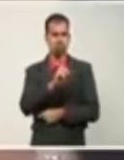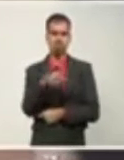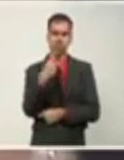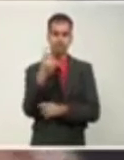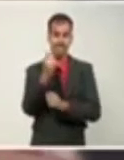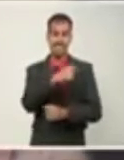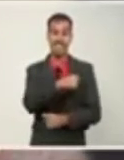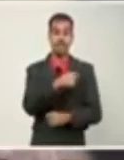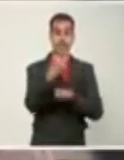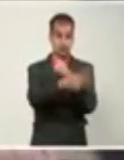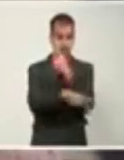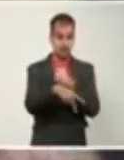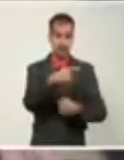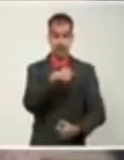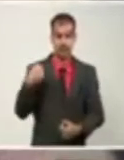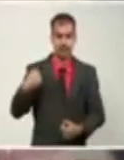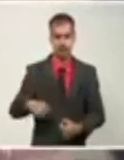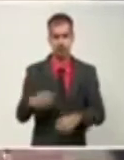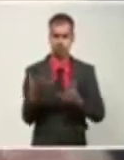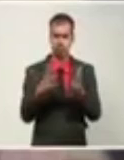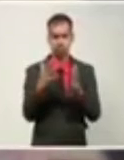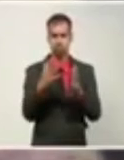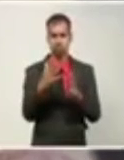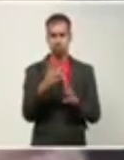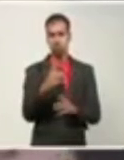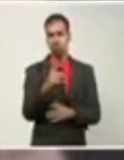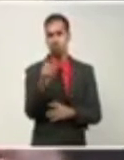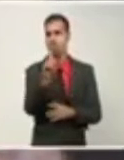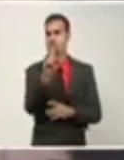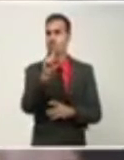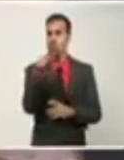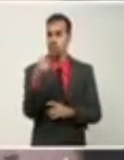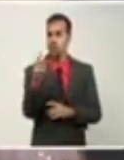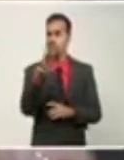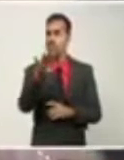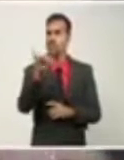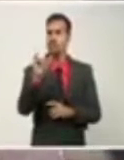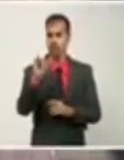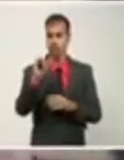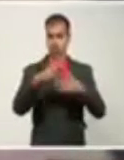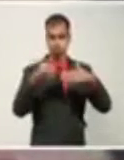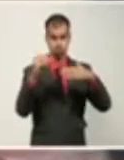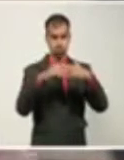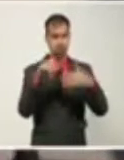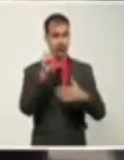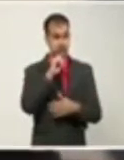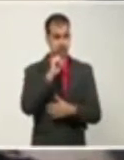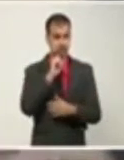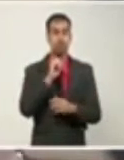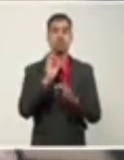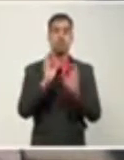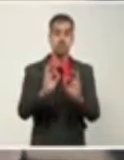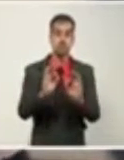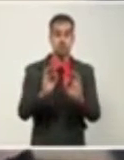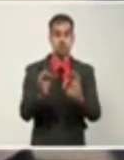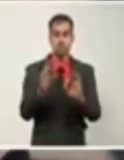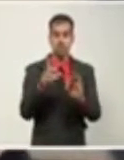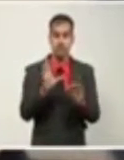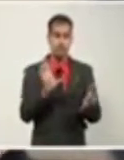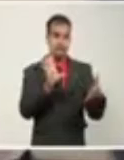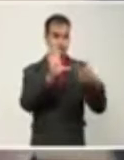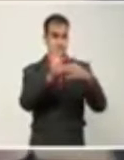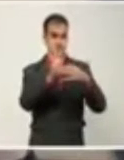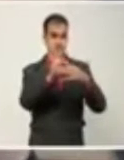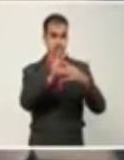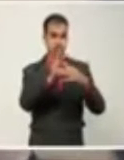con un costo de 3,36 USD por determinación. Y en un análisis que se hizo con el MISAD, específicamente con la dirección de